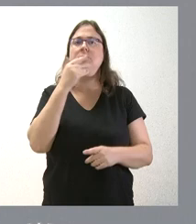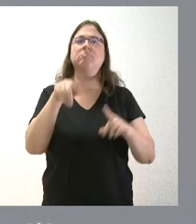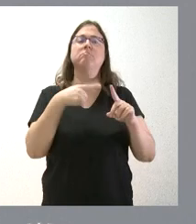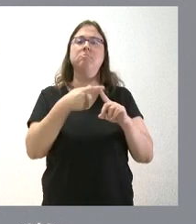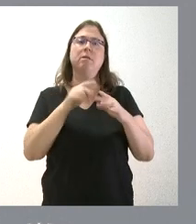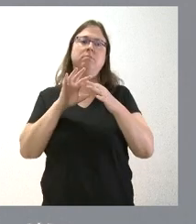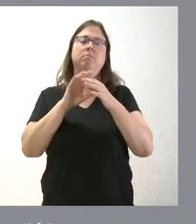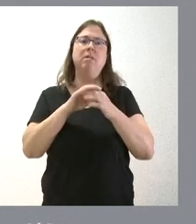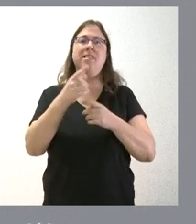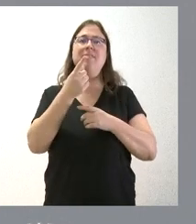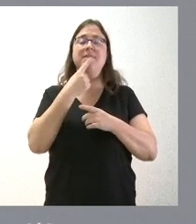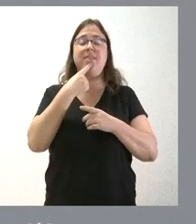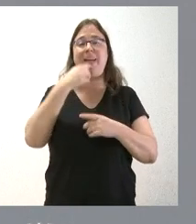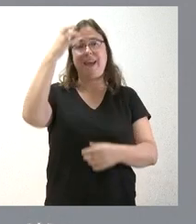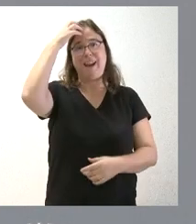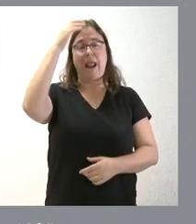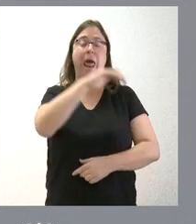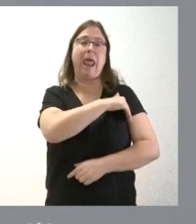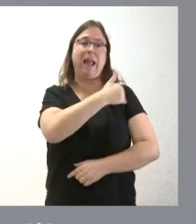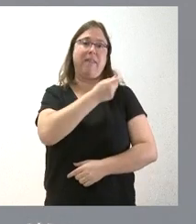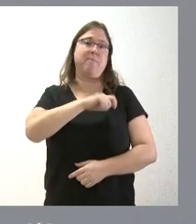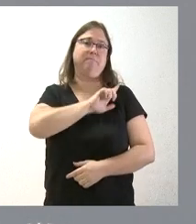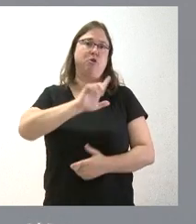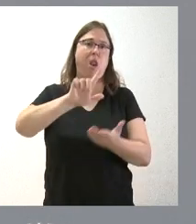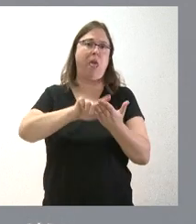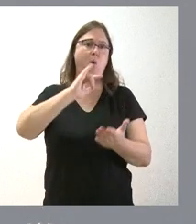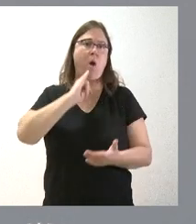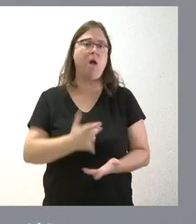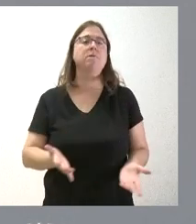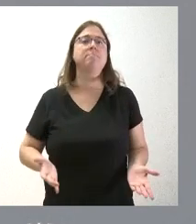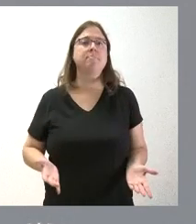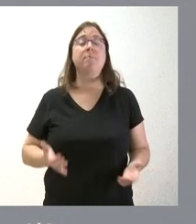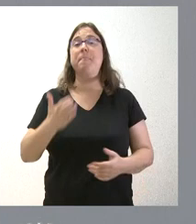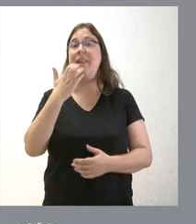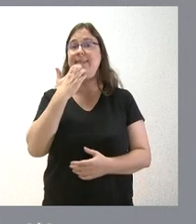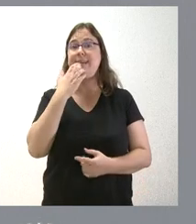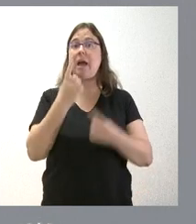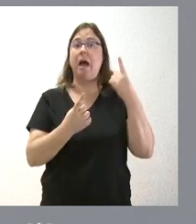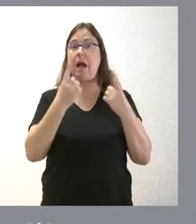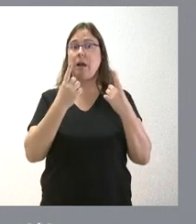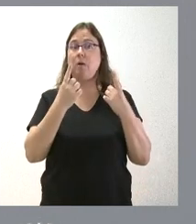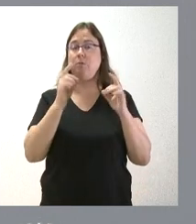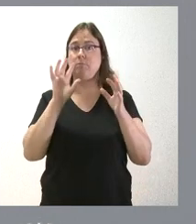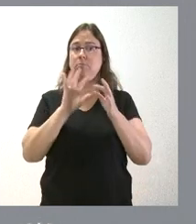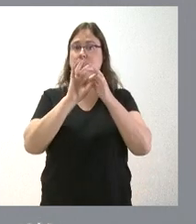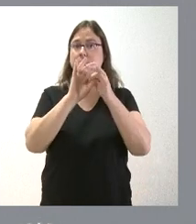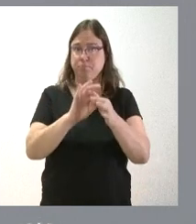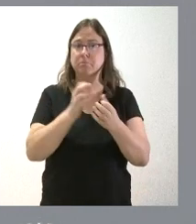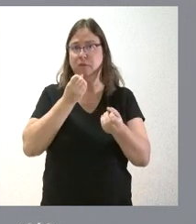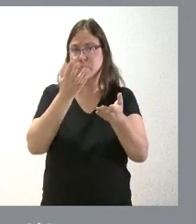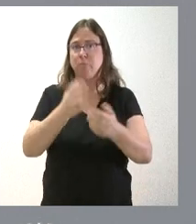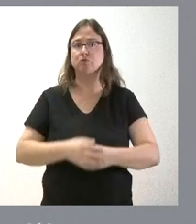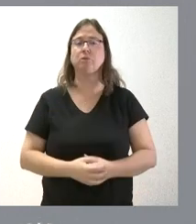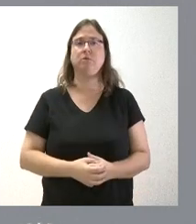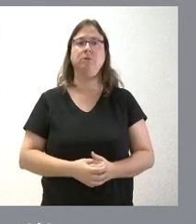este respecto que establece la Real Academia Española y, si hubiera alguna iniciativa en relación con este asunto, se lo informaríamos.